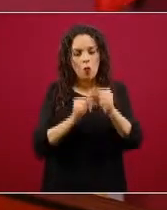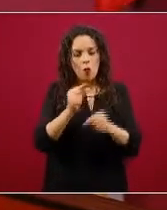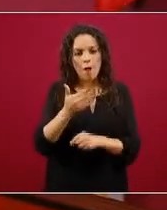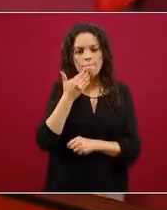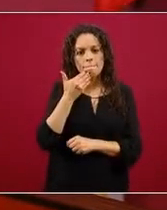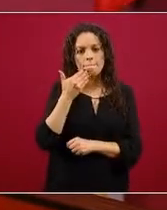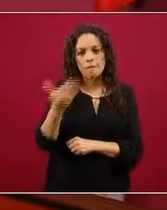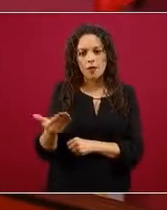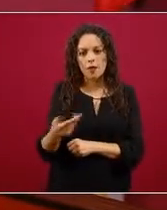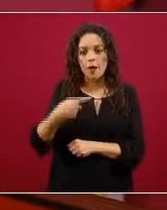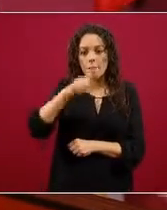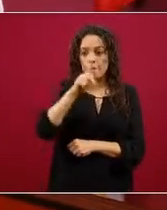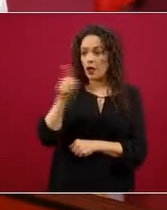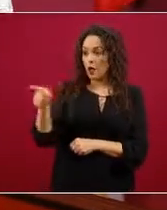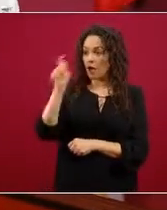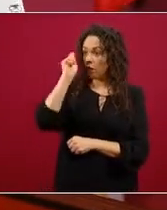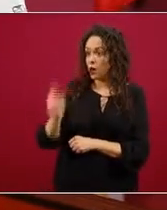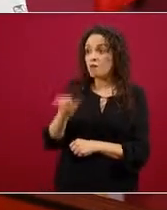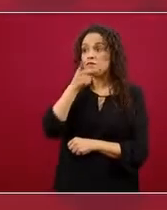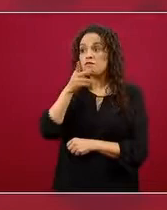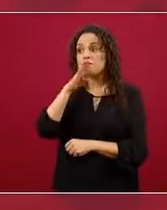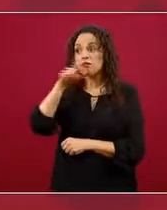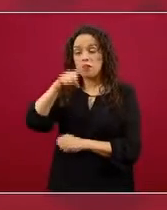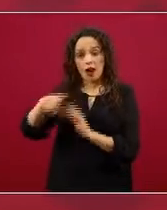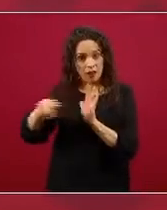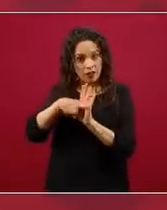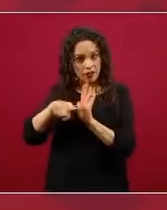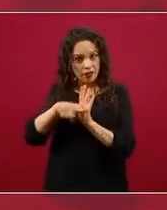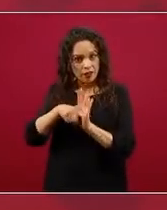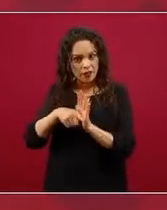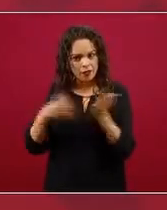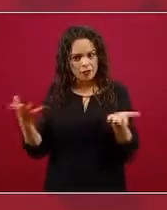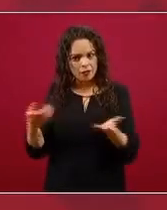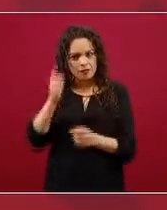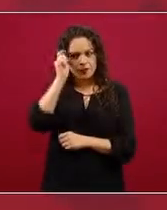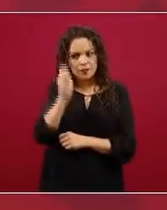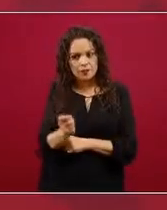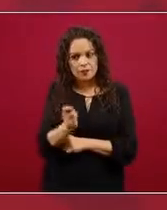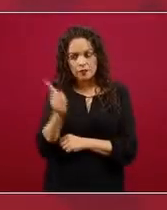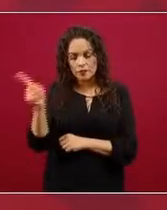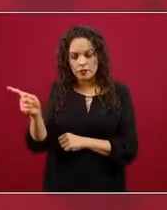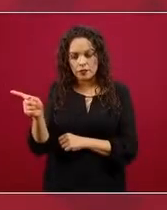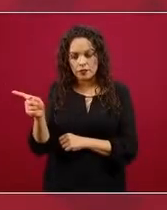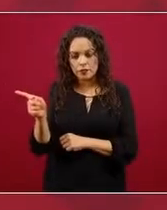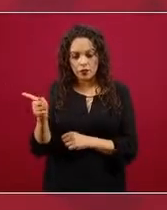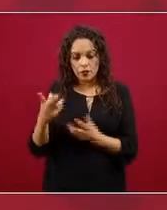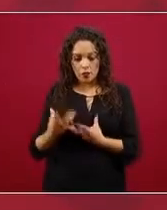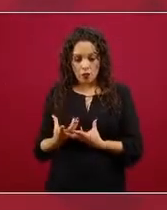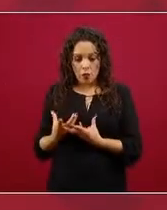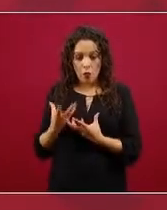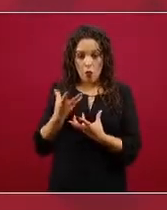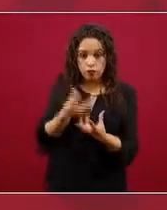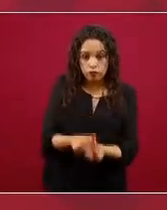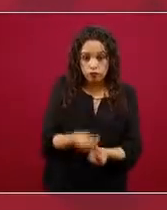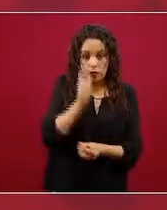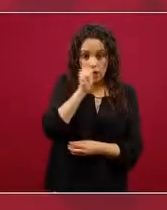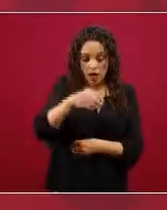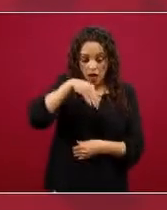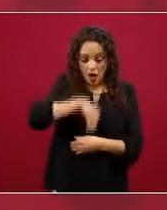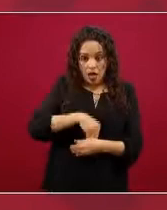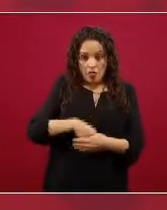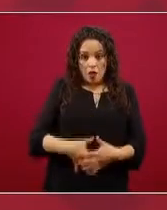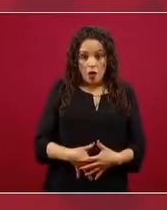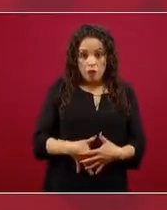progenitores, los padres como negativos, es si existe o no transmisión transplacentaria o materno-infantil o